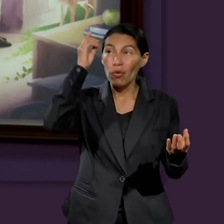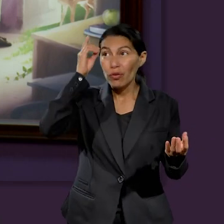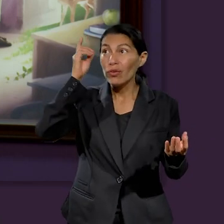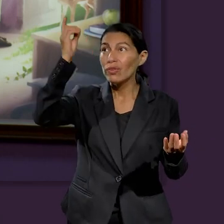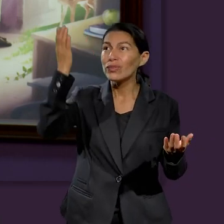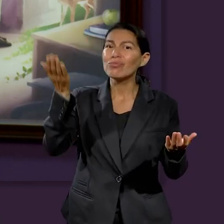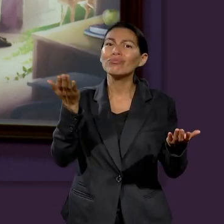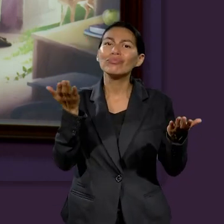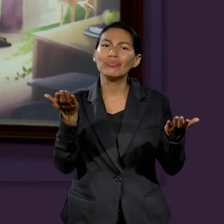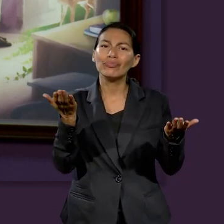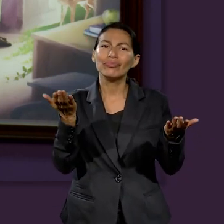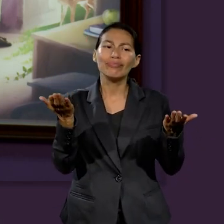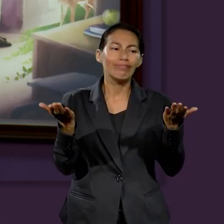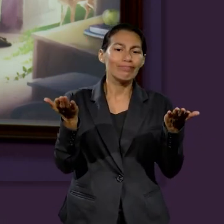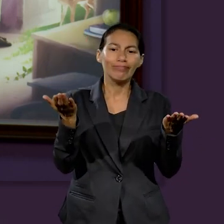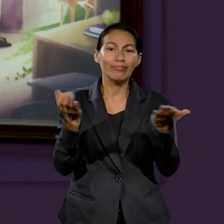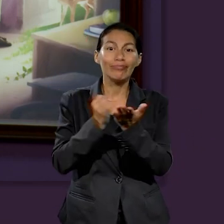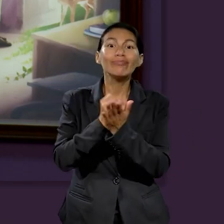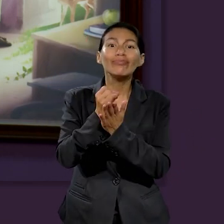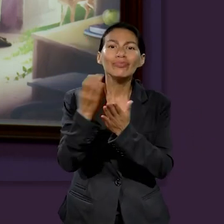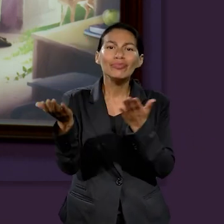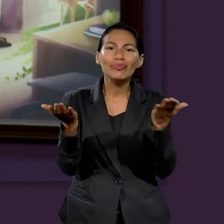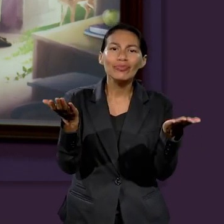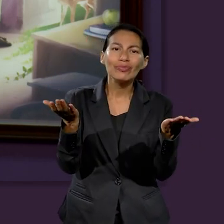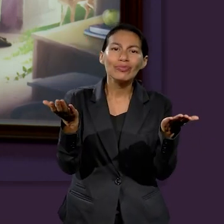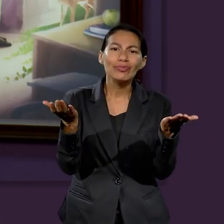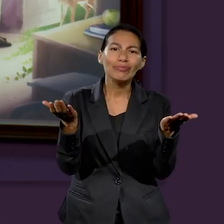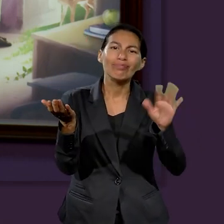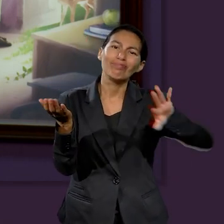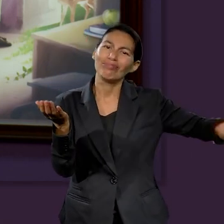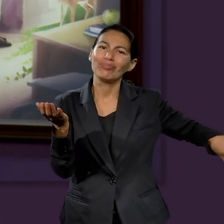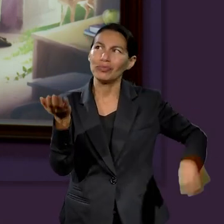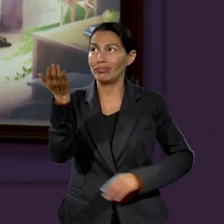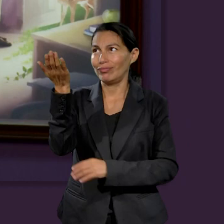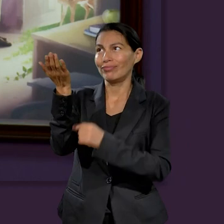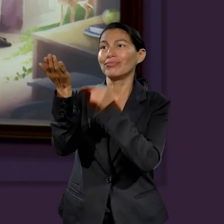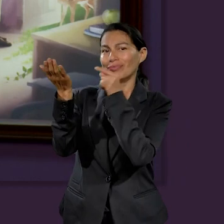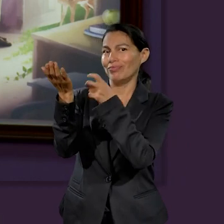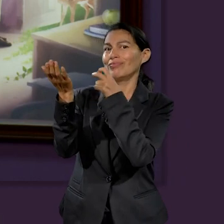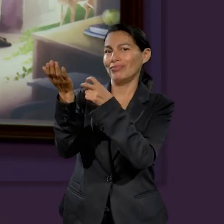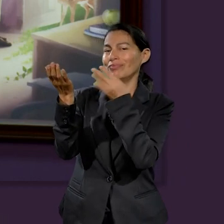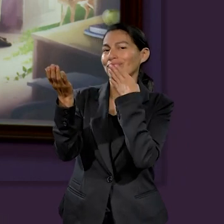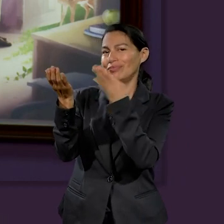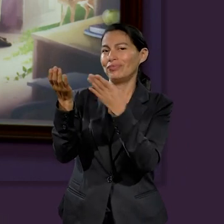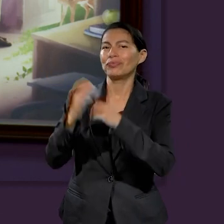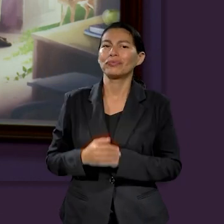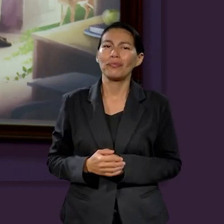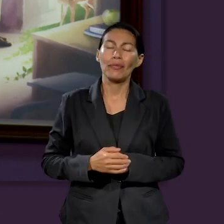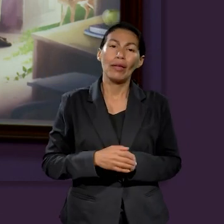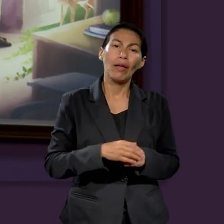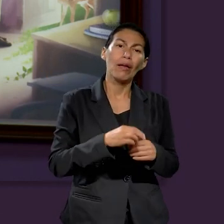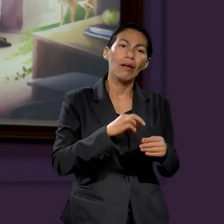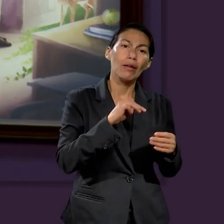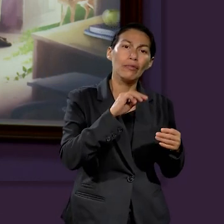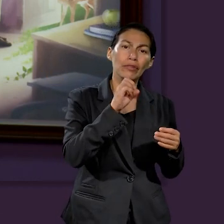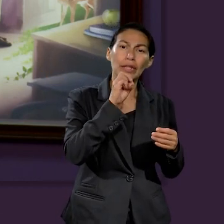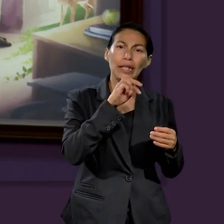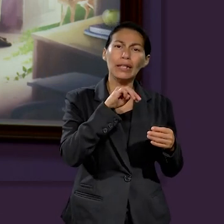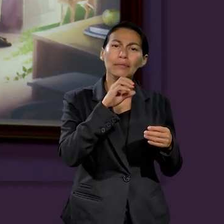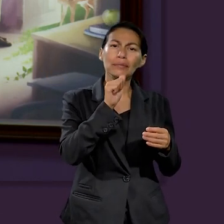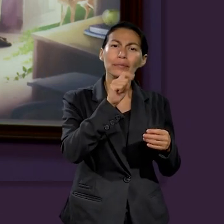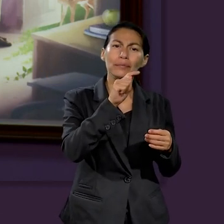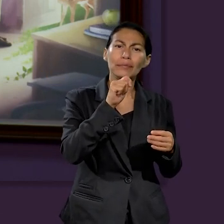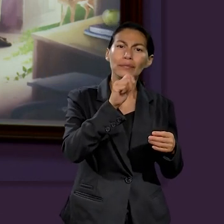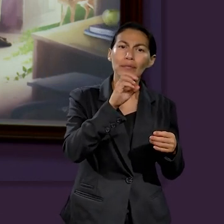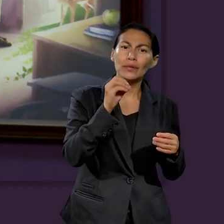Pues nosotros hay que elegir a Dios. Y también en Primera de Juan 2.15, nos dice que no amemos